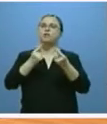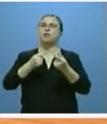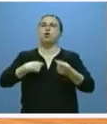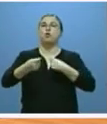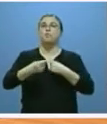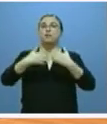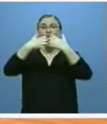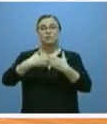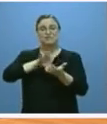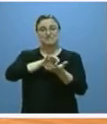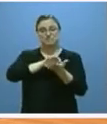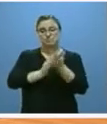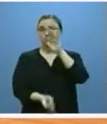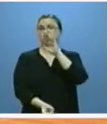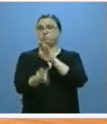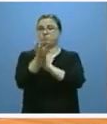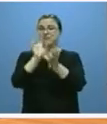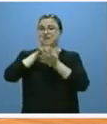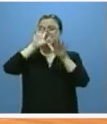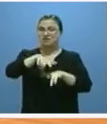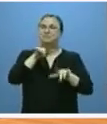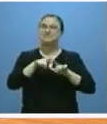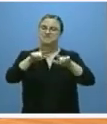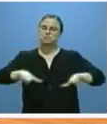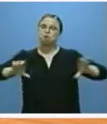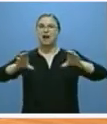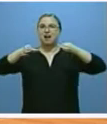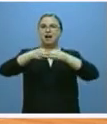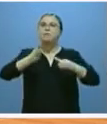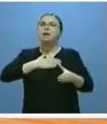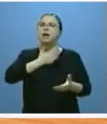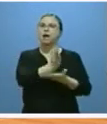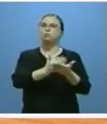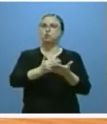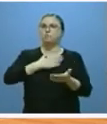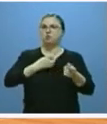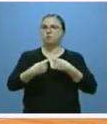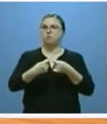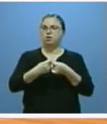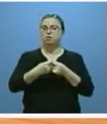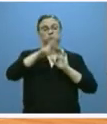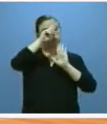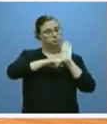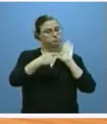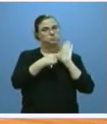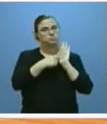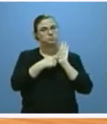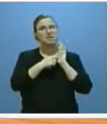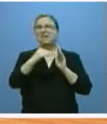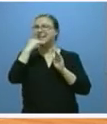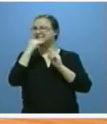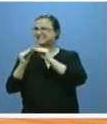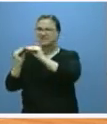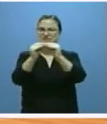que creará en Castilla y León una institución cameral de ámbito autonómico. Regulación que ha merecido el apoyo casi